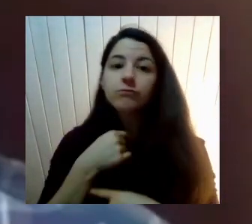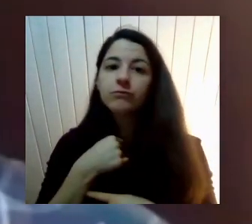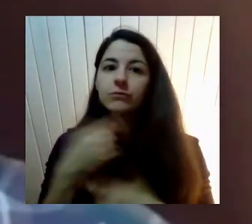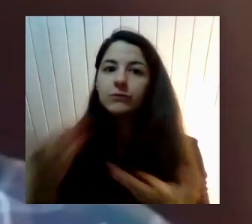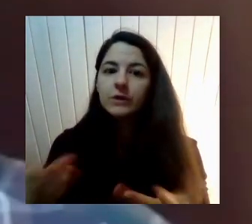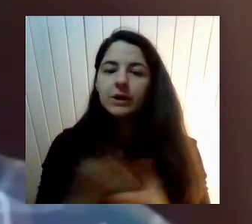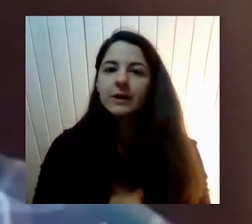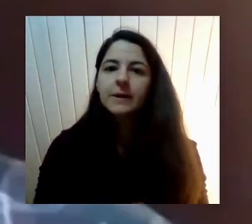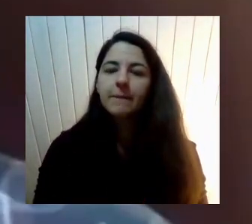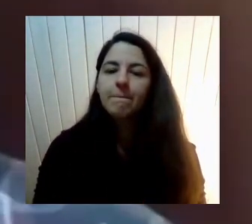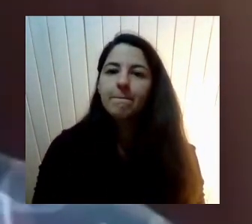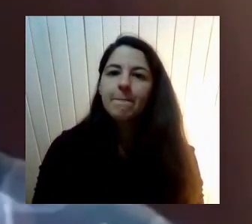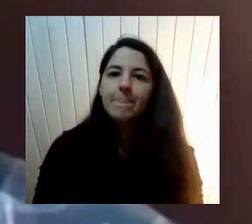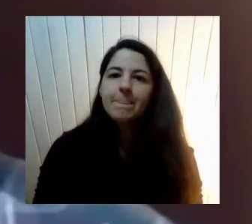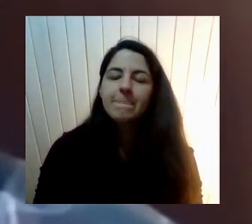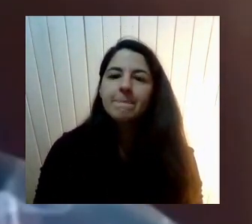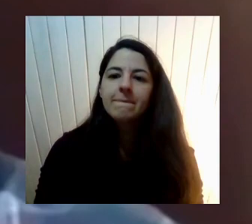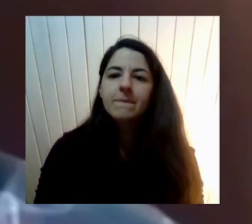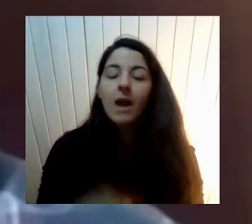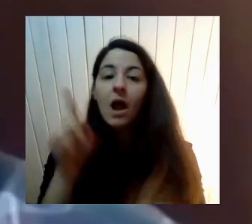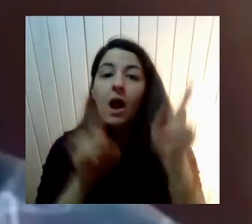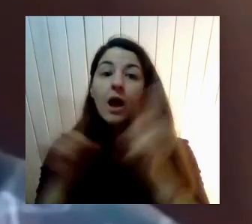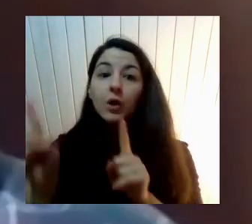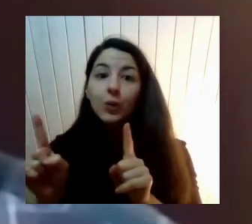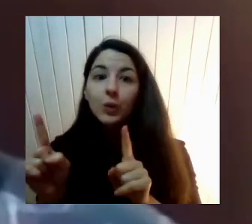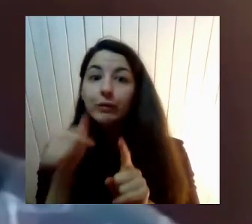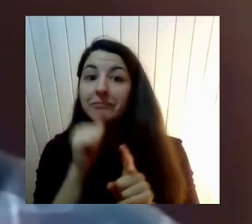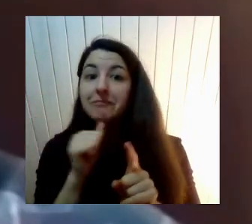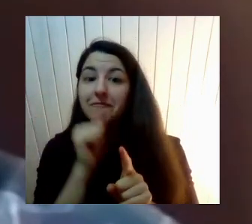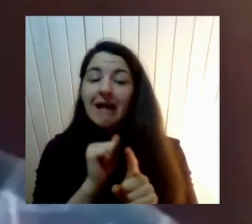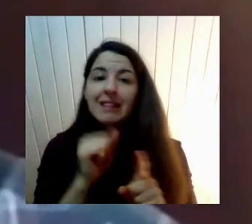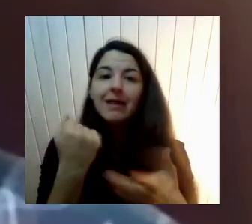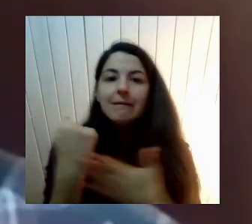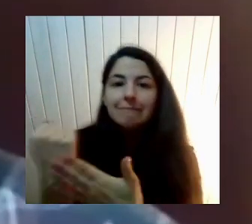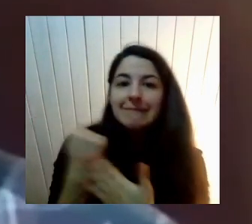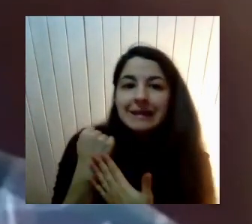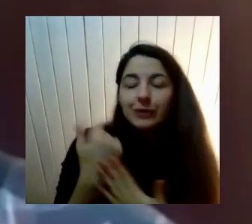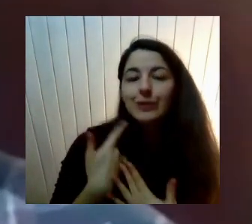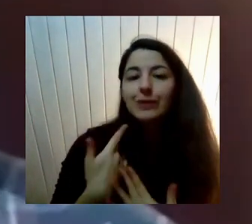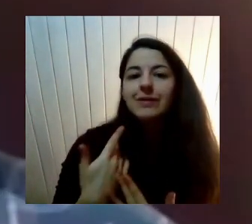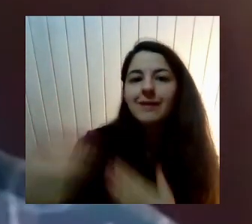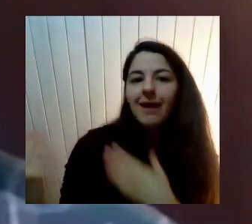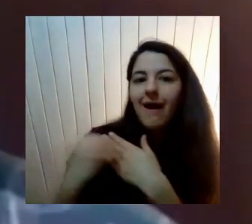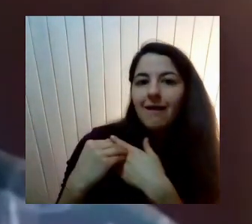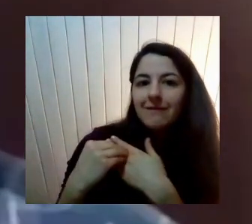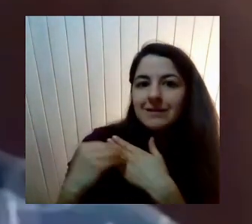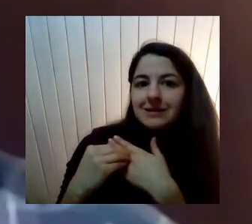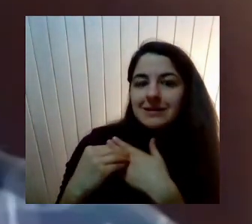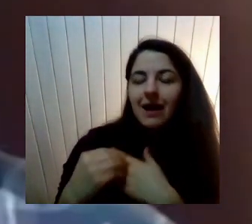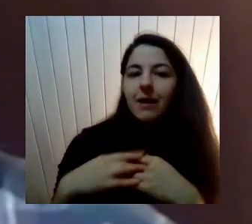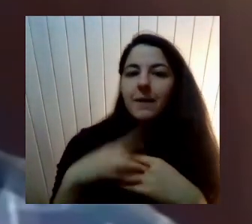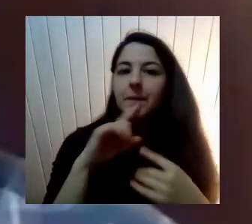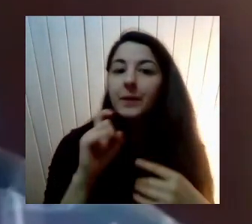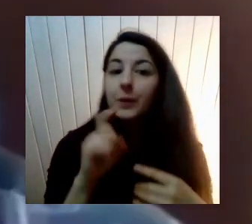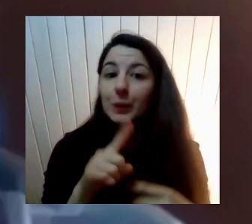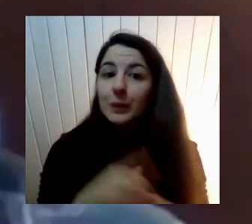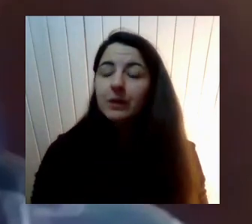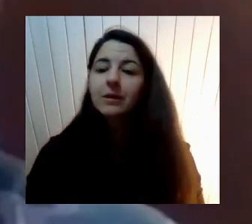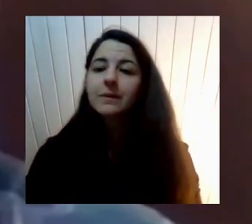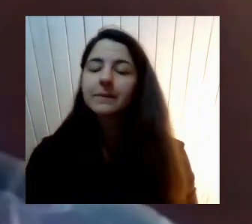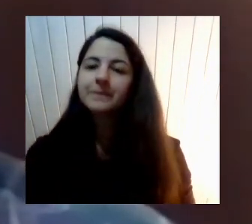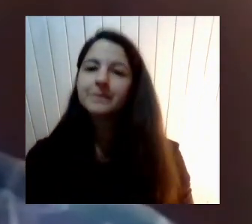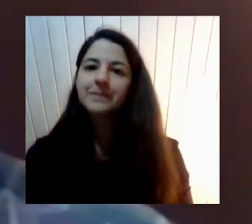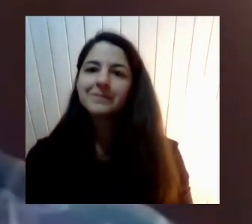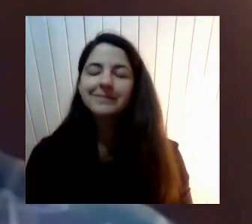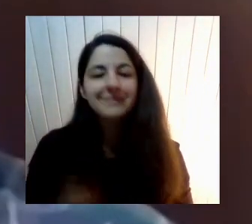Valentina Que me ayude A ver si Si por ahí Le aparecen a ella Vamos a ir Vamos a ir juntando También Recordar que